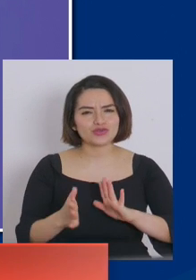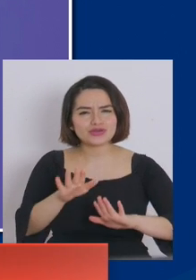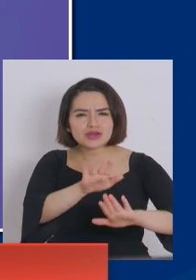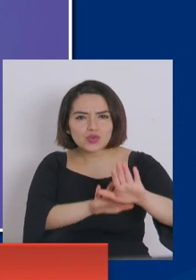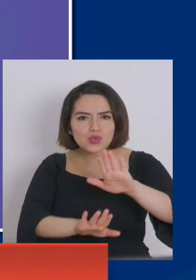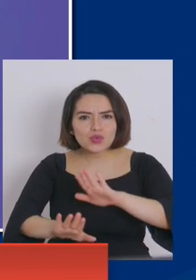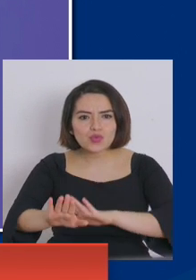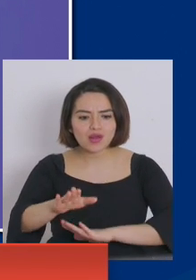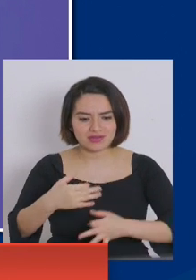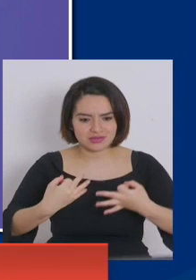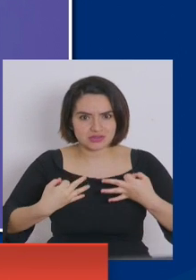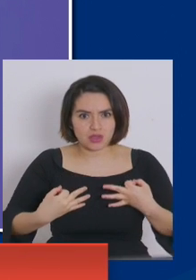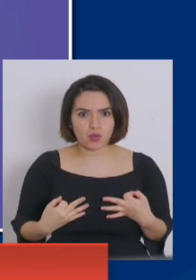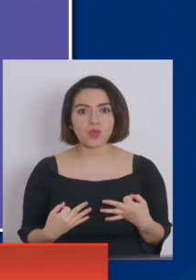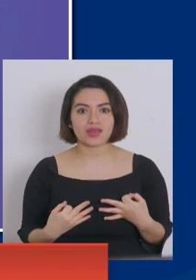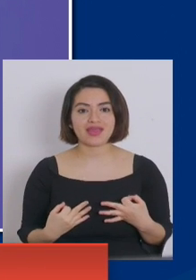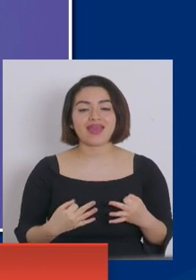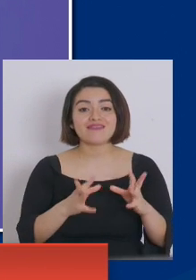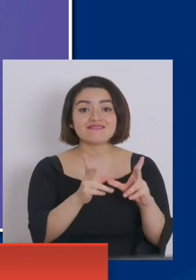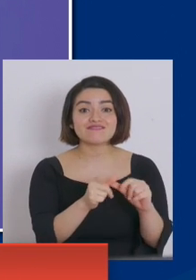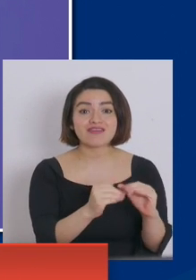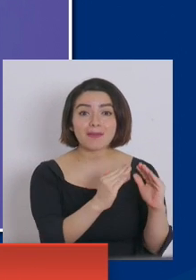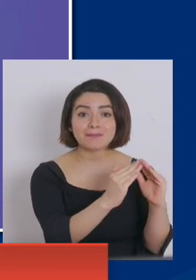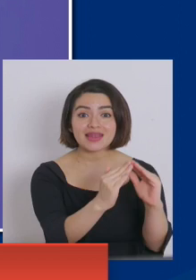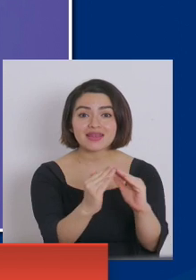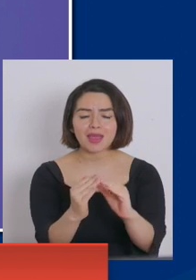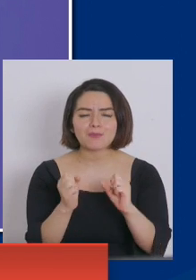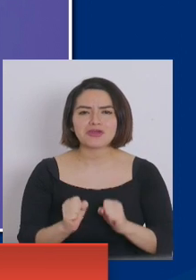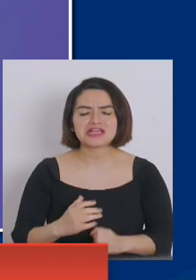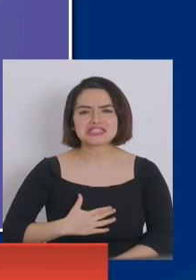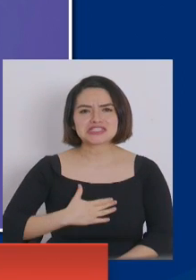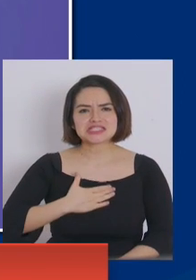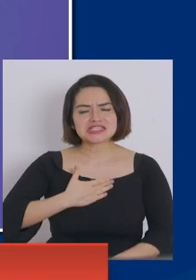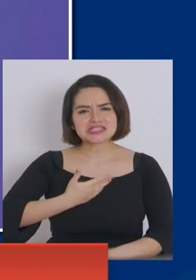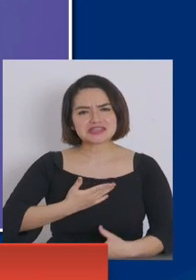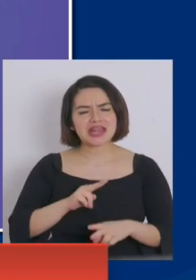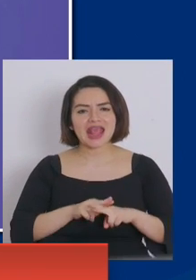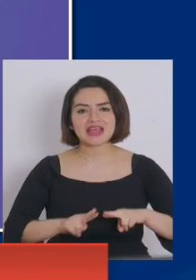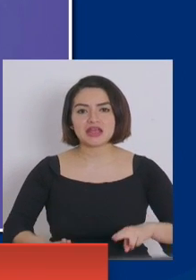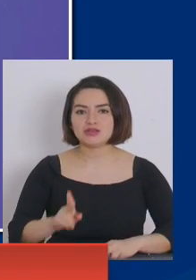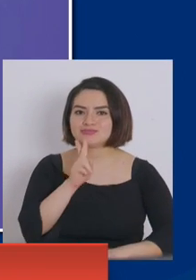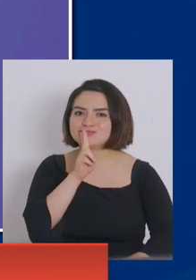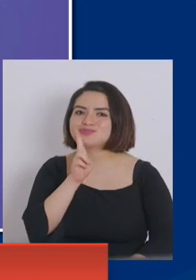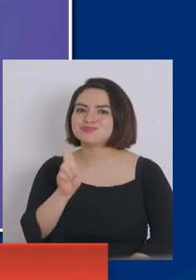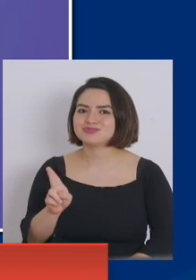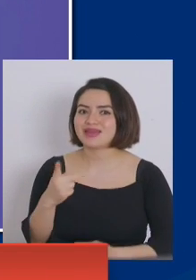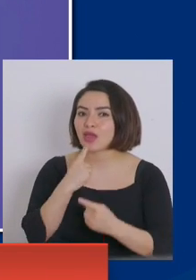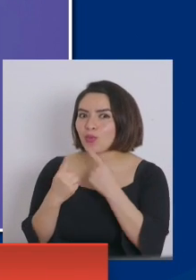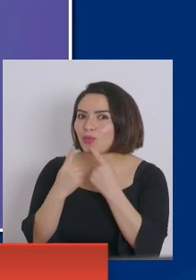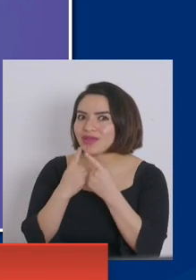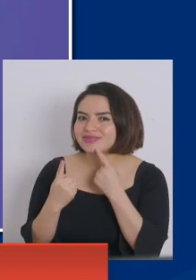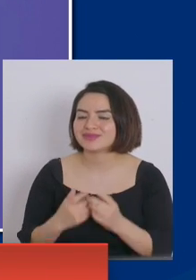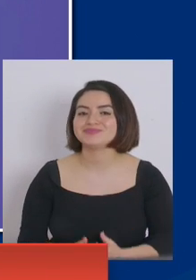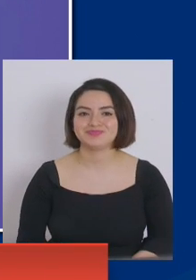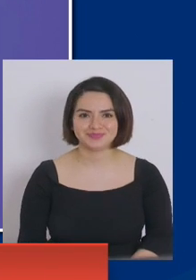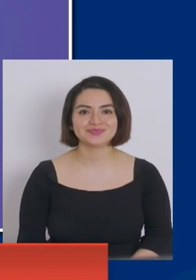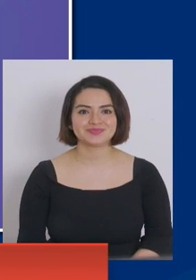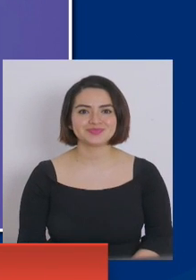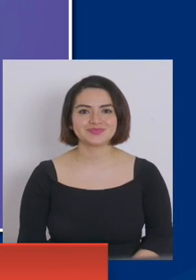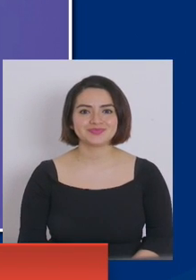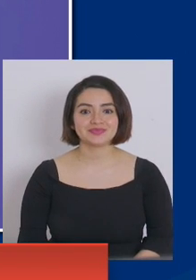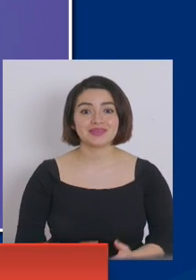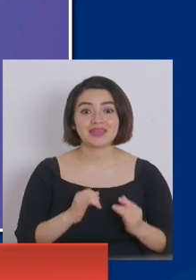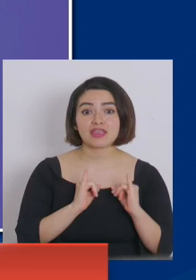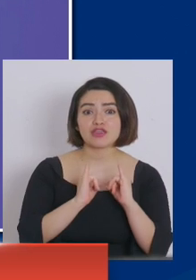el punto de vista de la seguridad para que las familias puedan sentir tranquilidad al contestar esta encuesta. Es un levantamiento